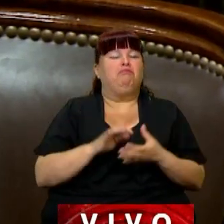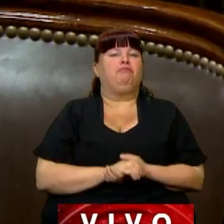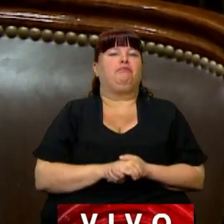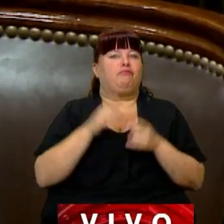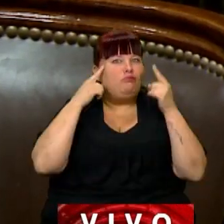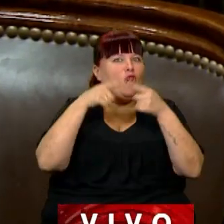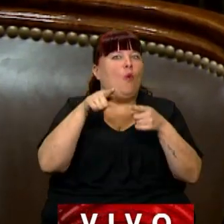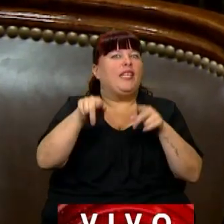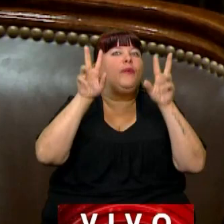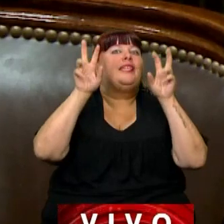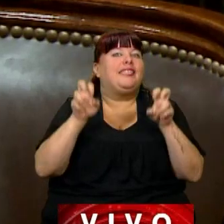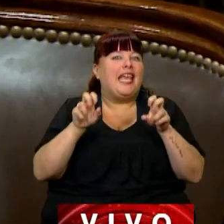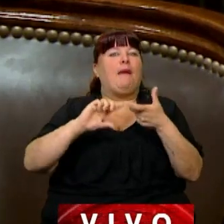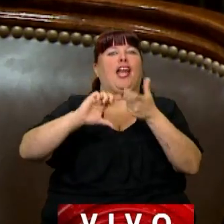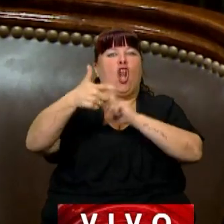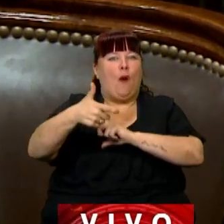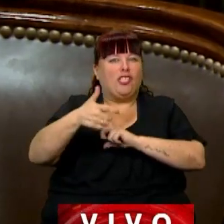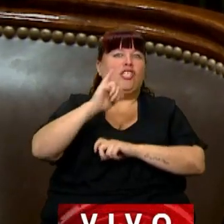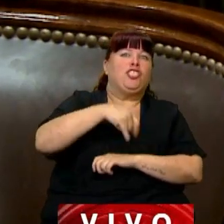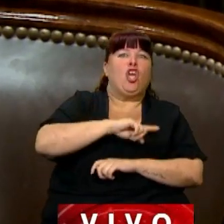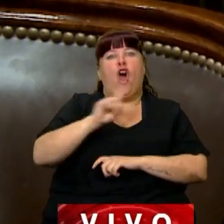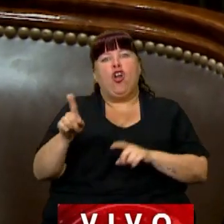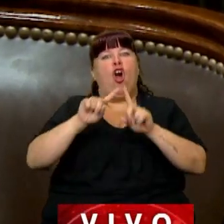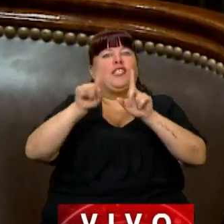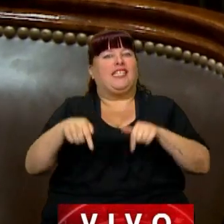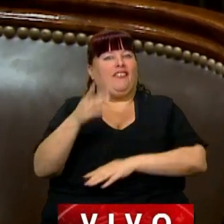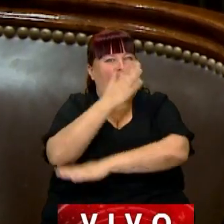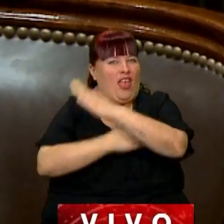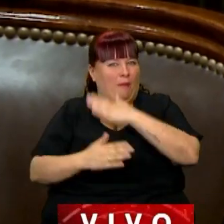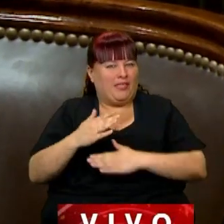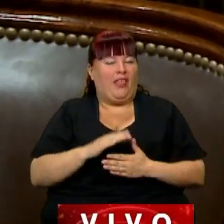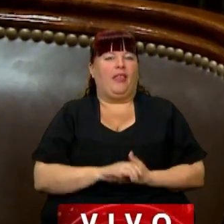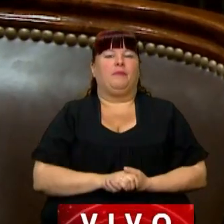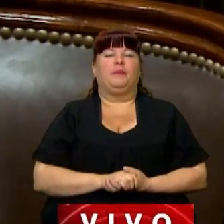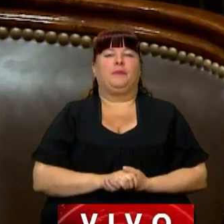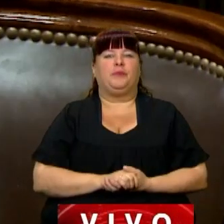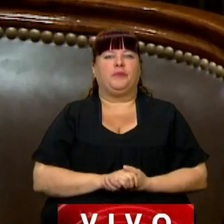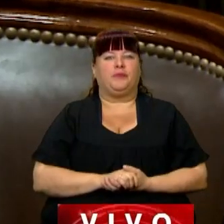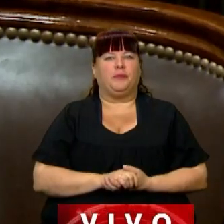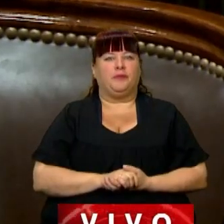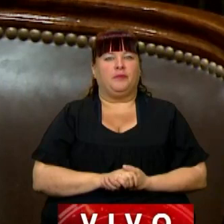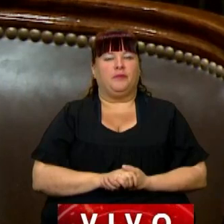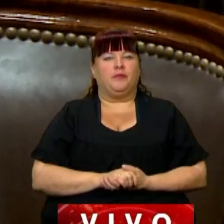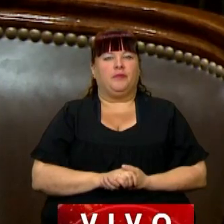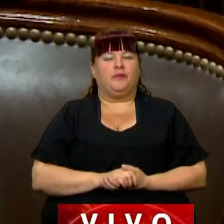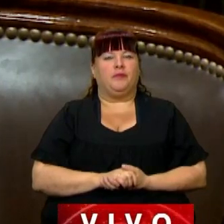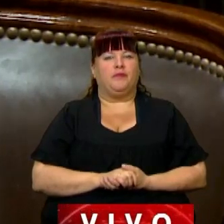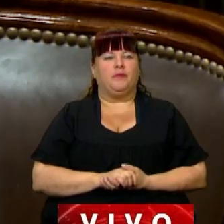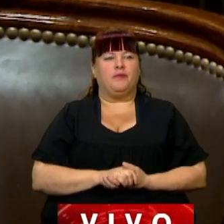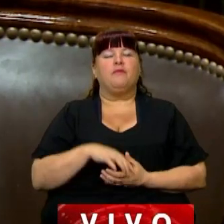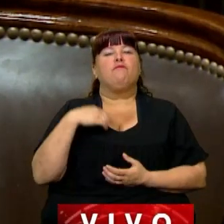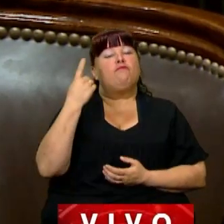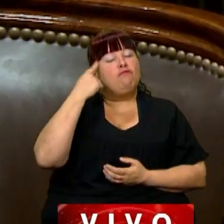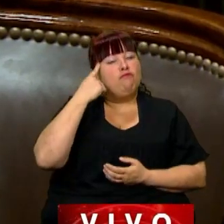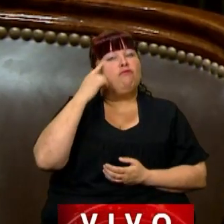con este tema de la renovación o no renovación del certificado único de discapacidad. se han tenido